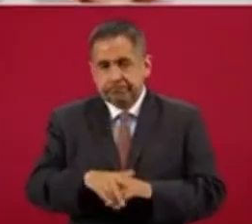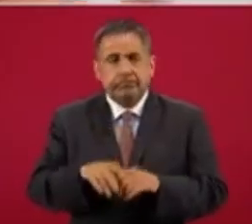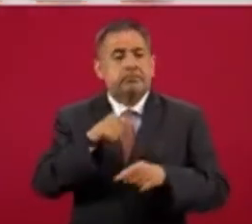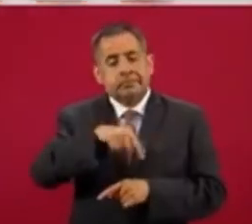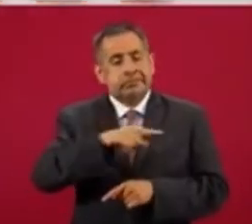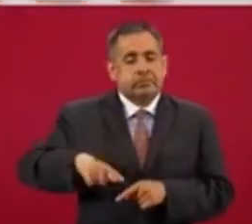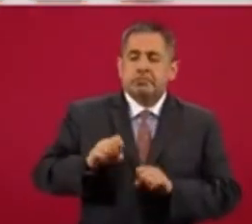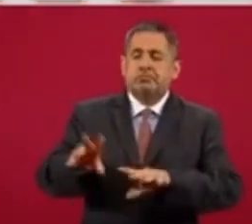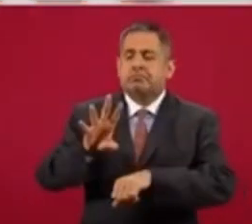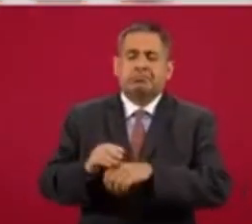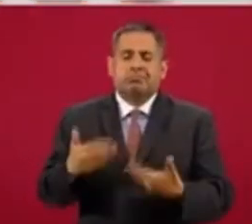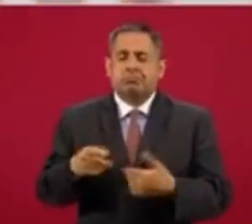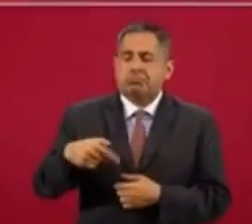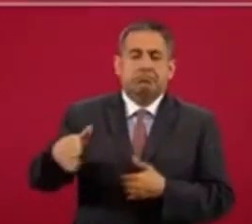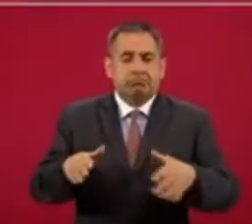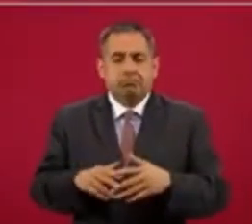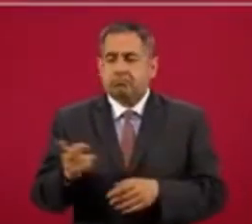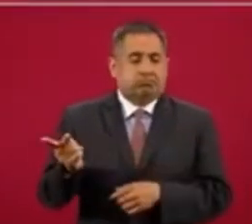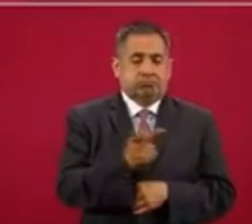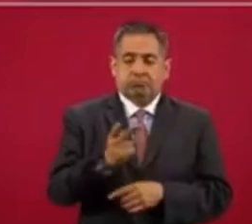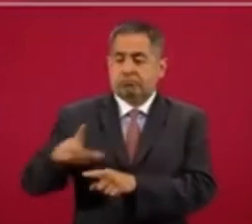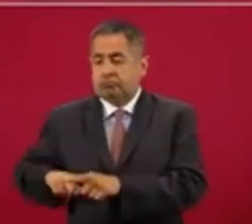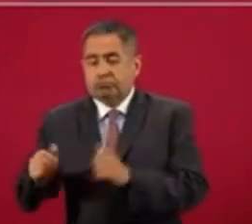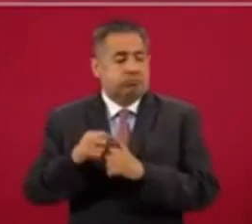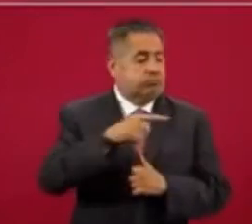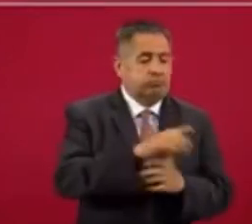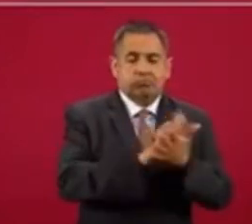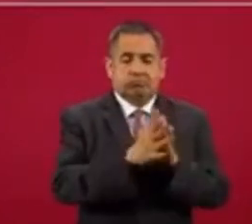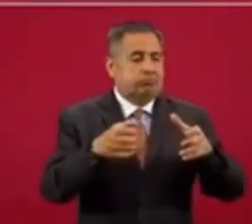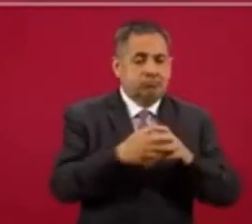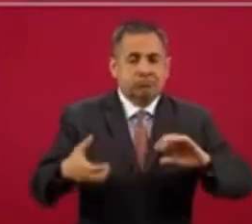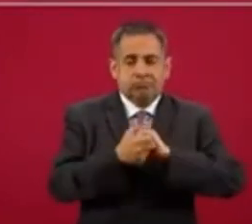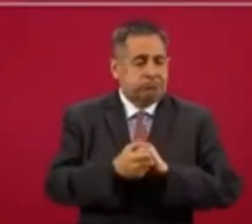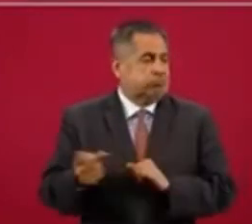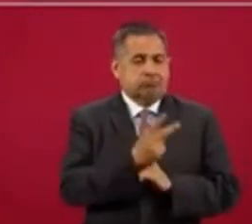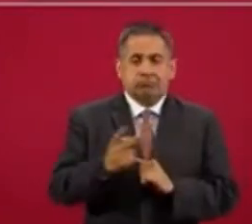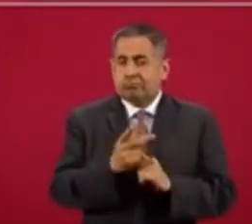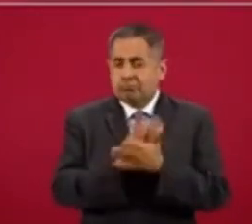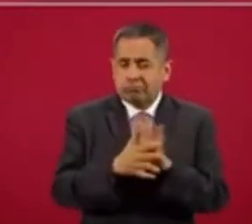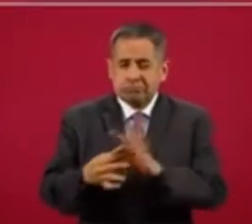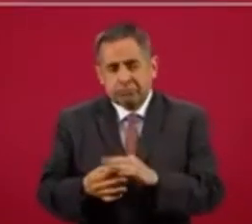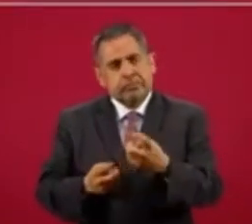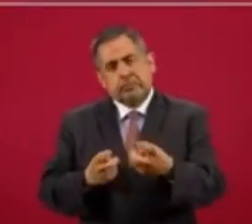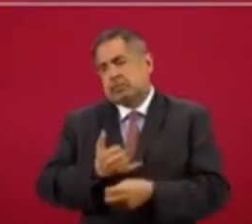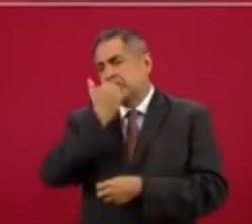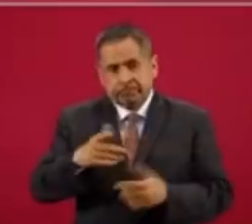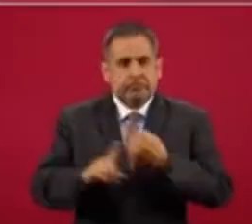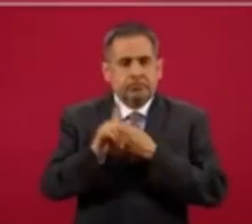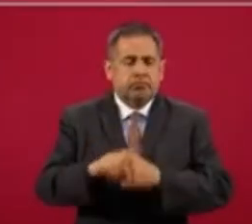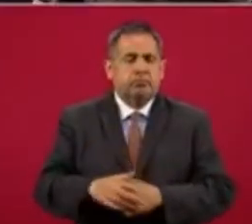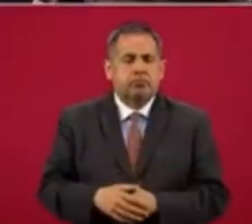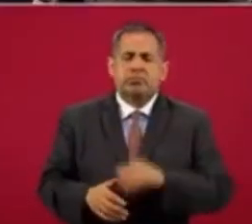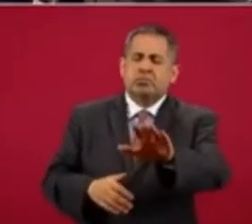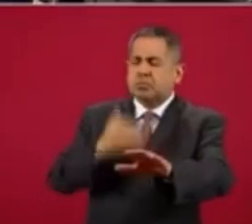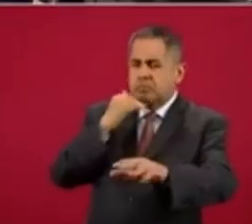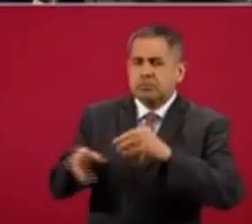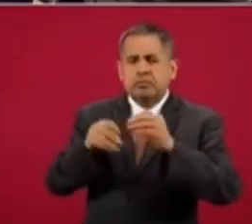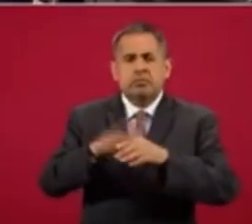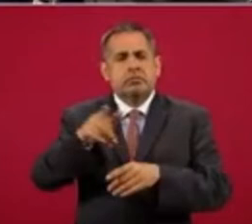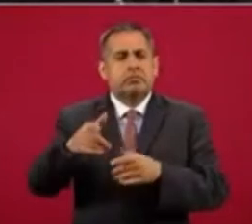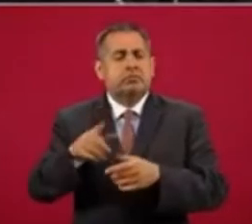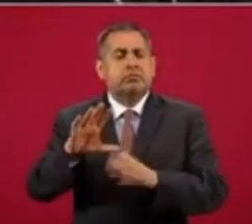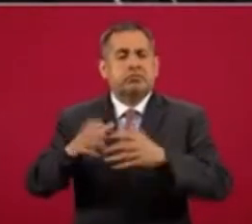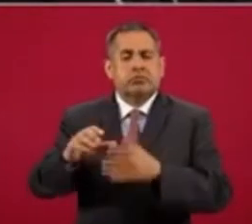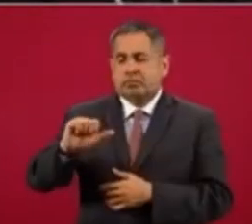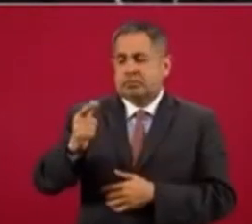De permitir el contubernio, la asociación delictuosa entre autoridades y delincuencia. A propósito de eso, en la comunidad de